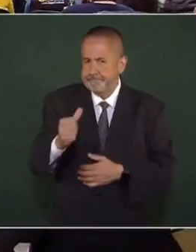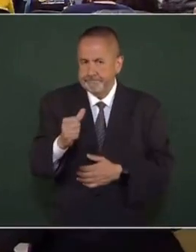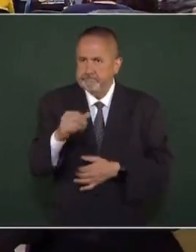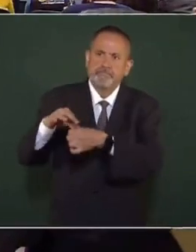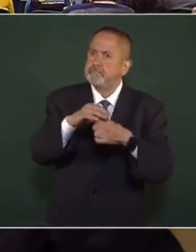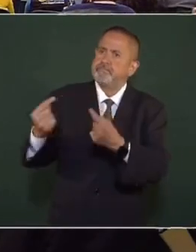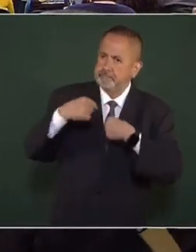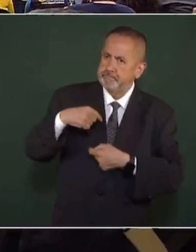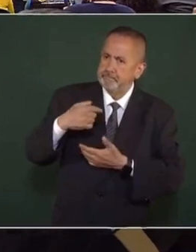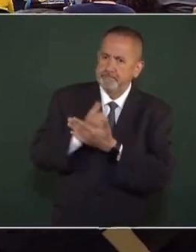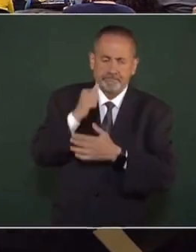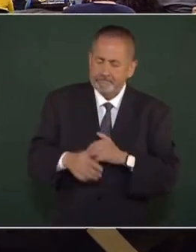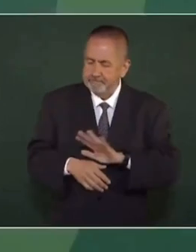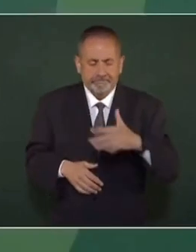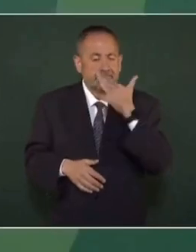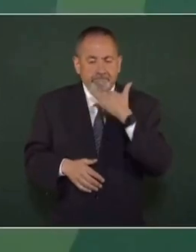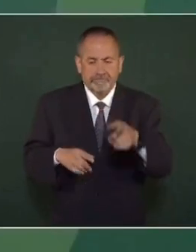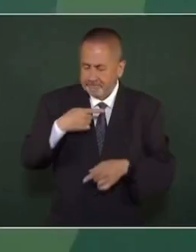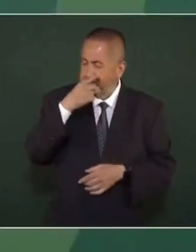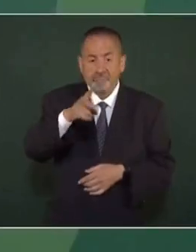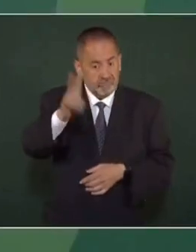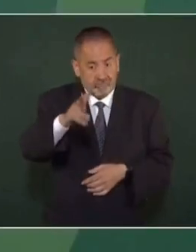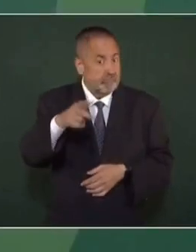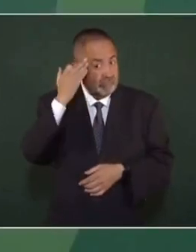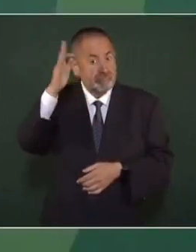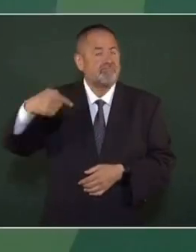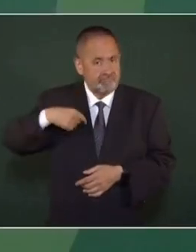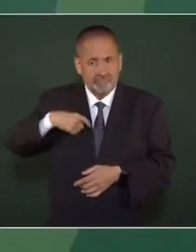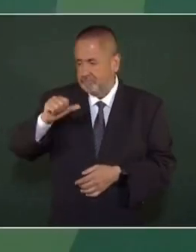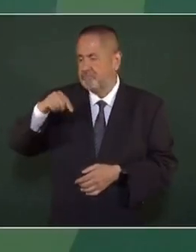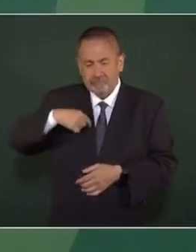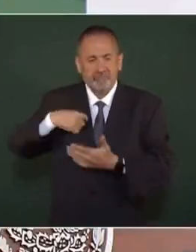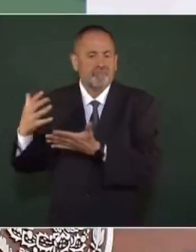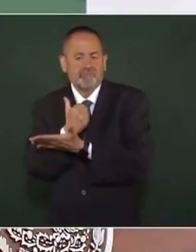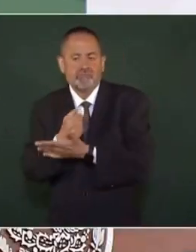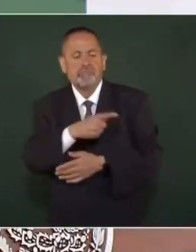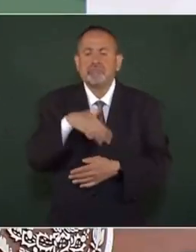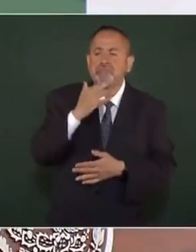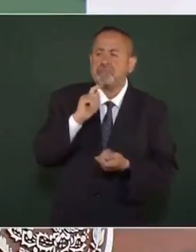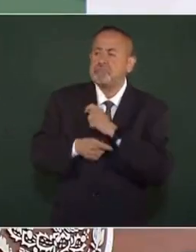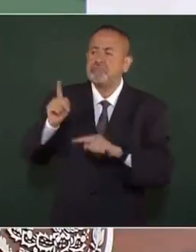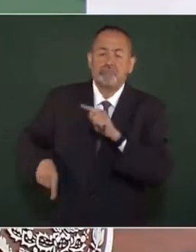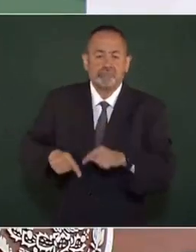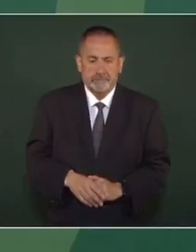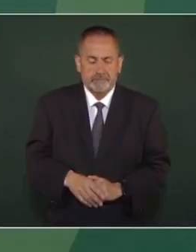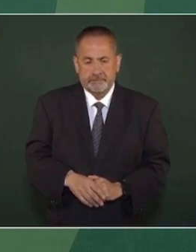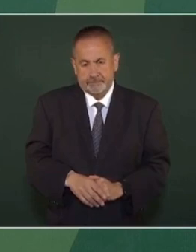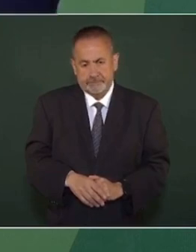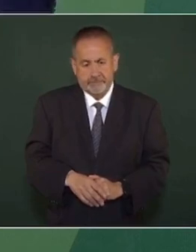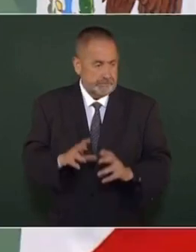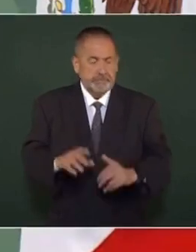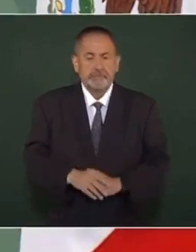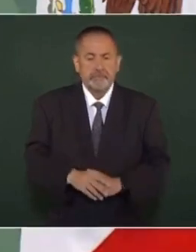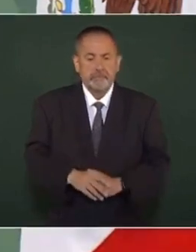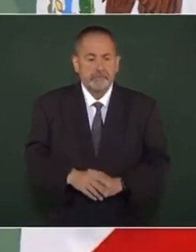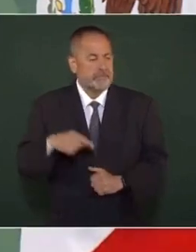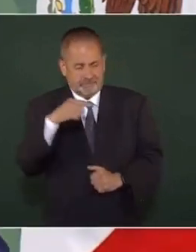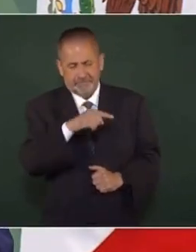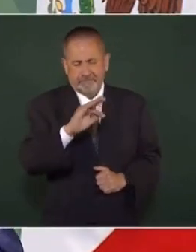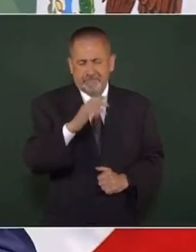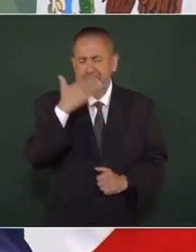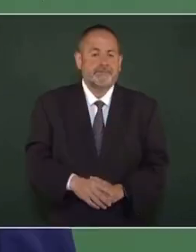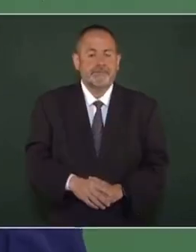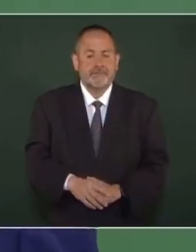urnas, porque yo sostengo que en esa elección nosotros ganamos con más de cinco puntos. Entonces, él sabe